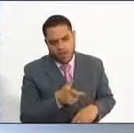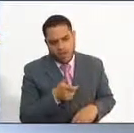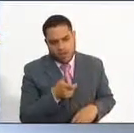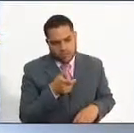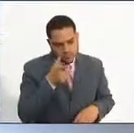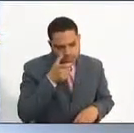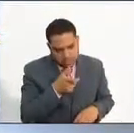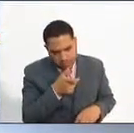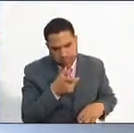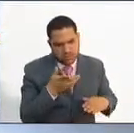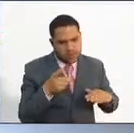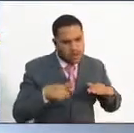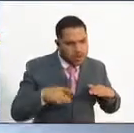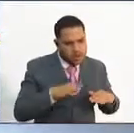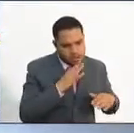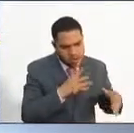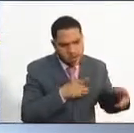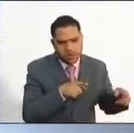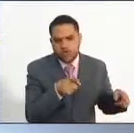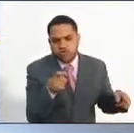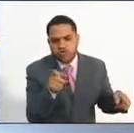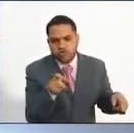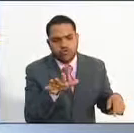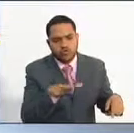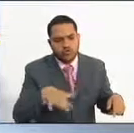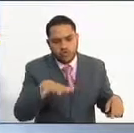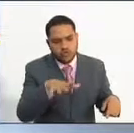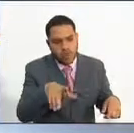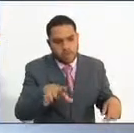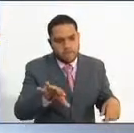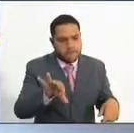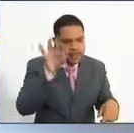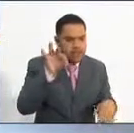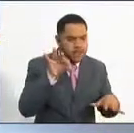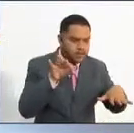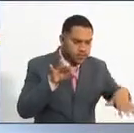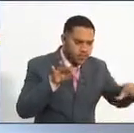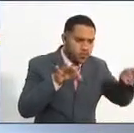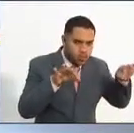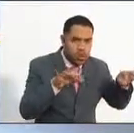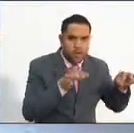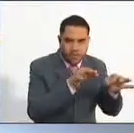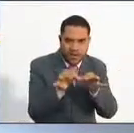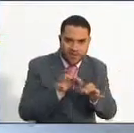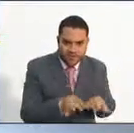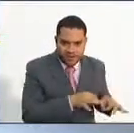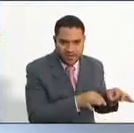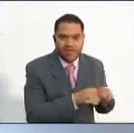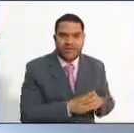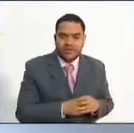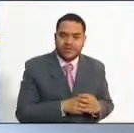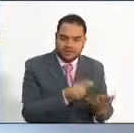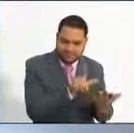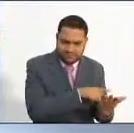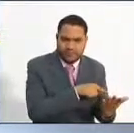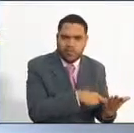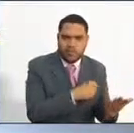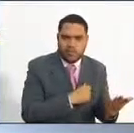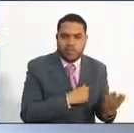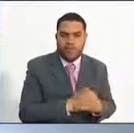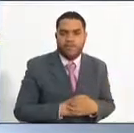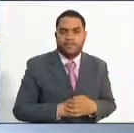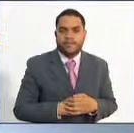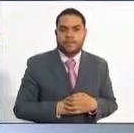selección de plaza, la gran mayoría de las listas de elegibles están listas en firme. Tenemos simplemente